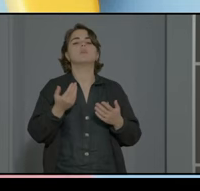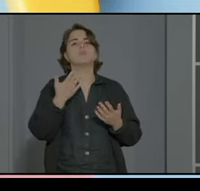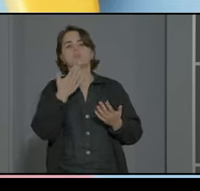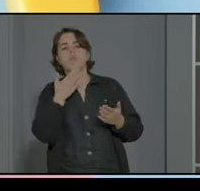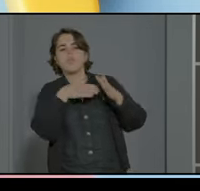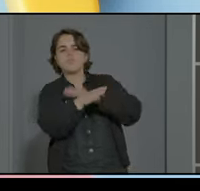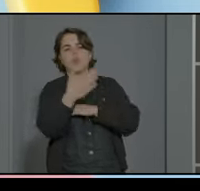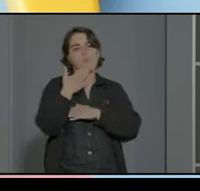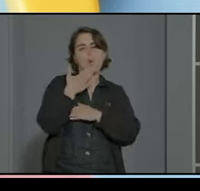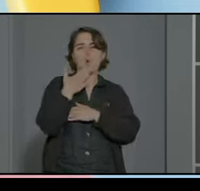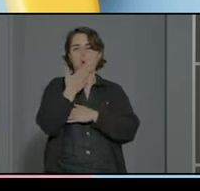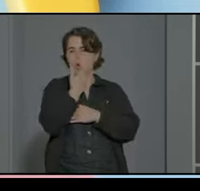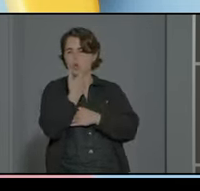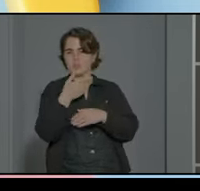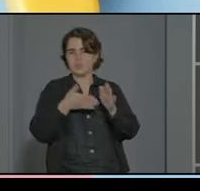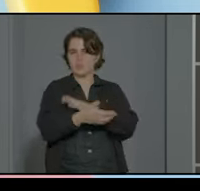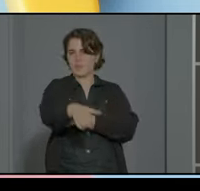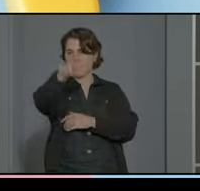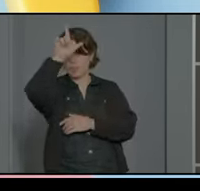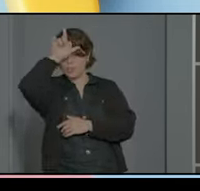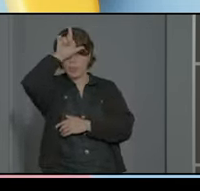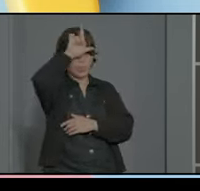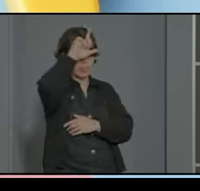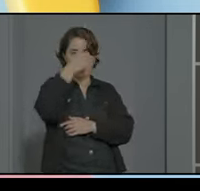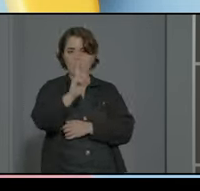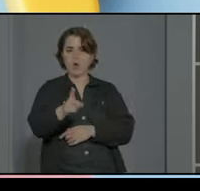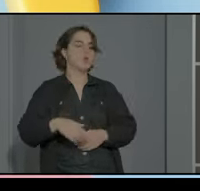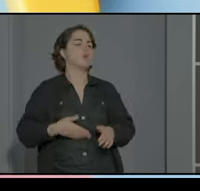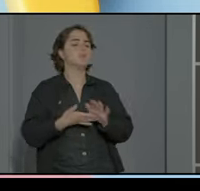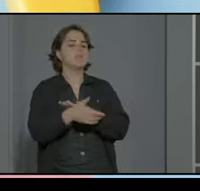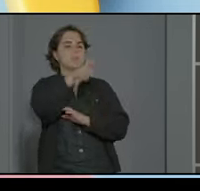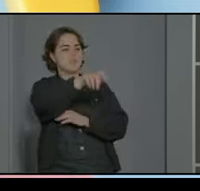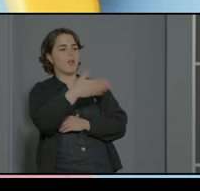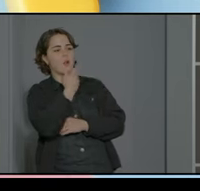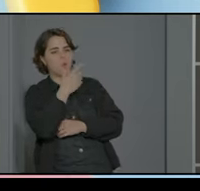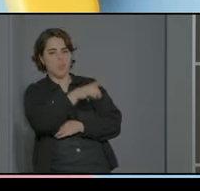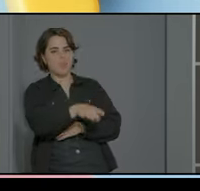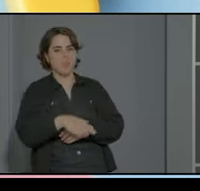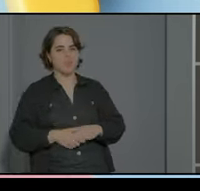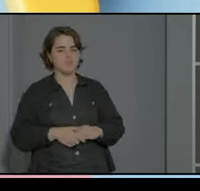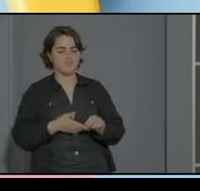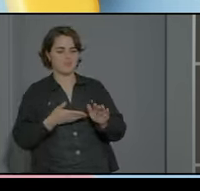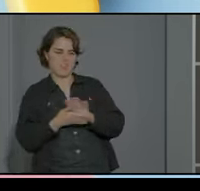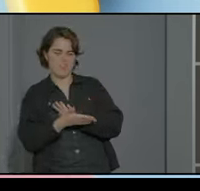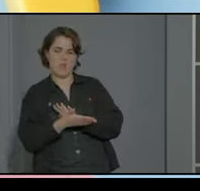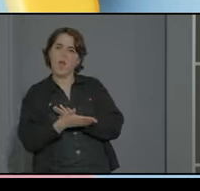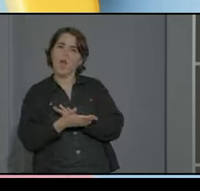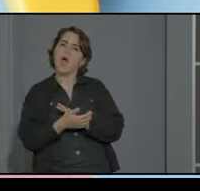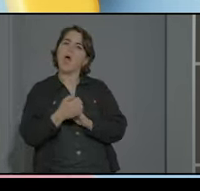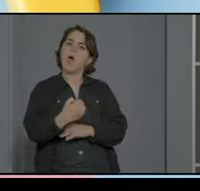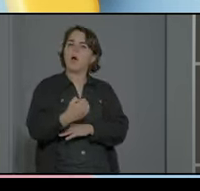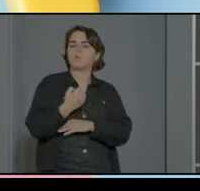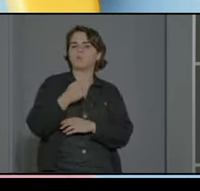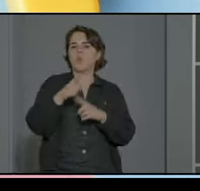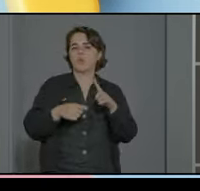como conocido ya no eres el novato tanto nuevo ya conoces a alguien que te va a dar pie para